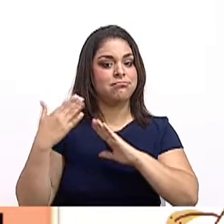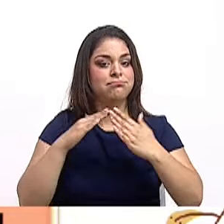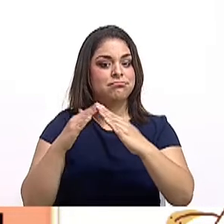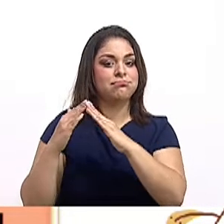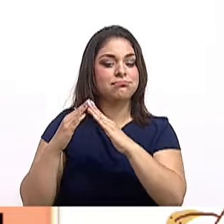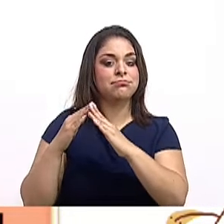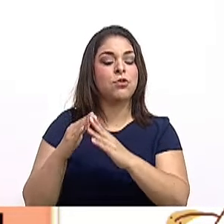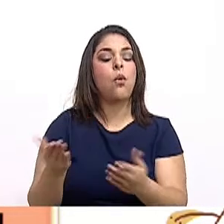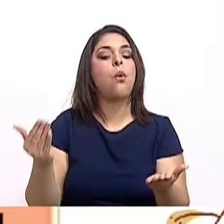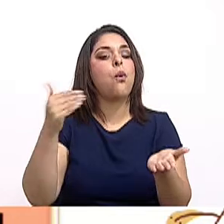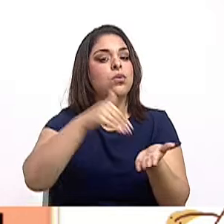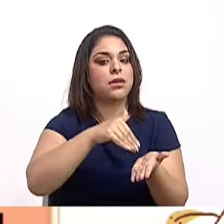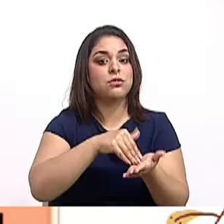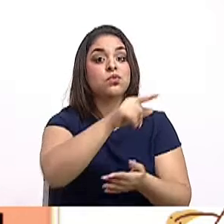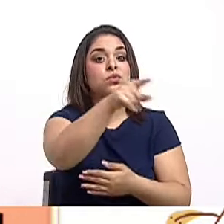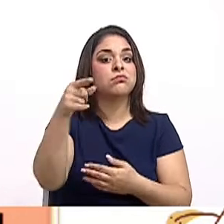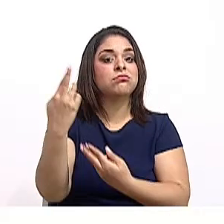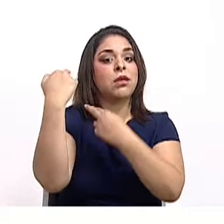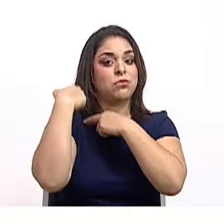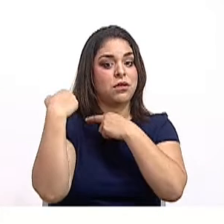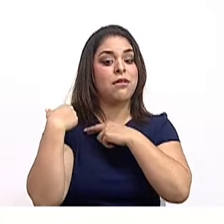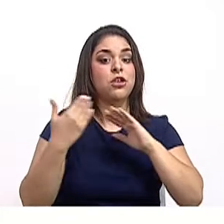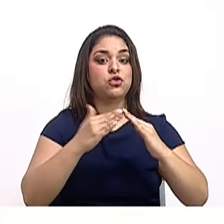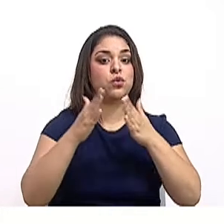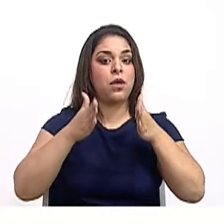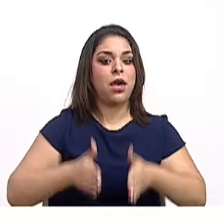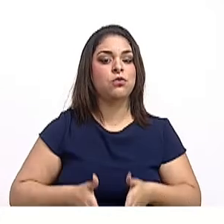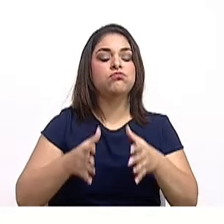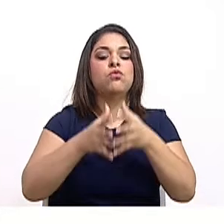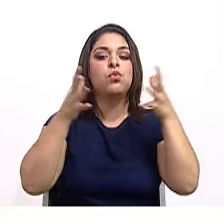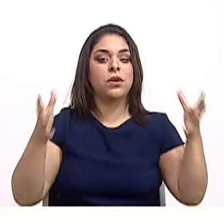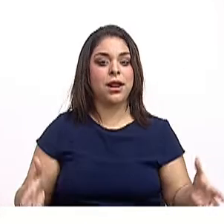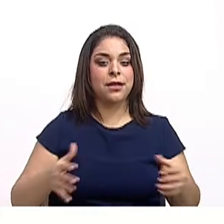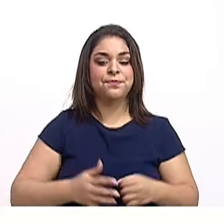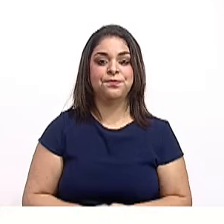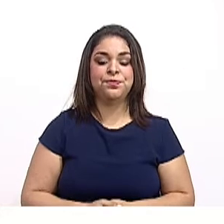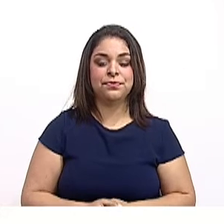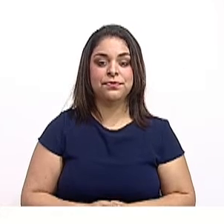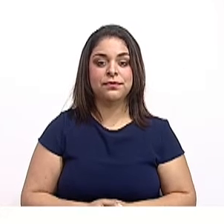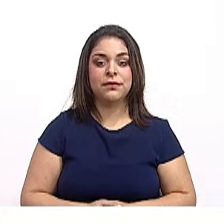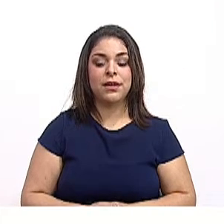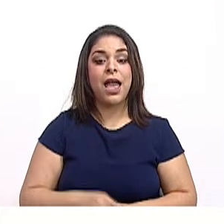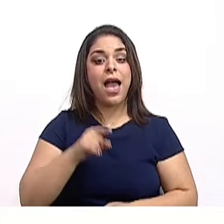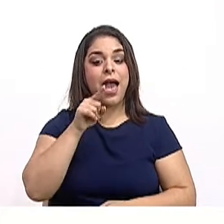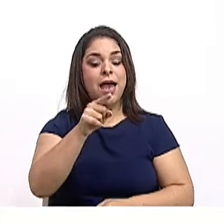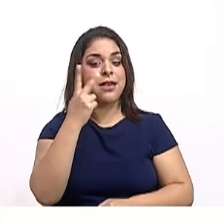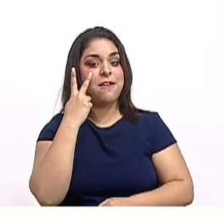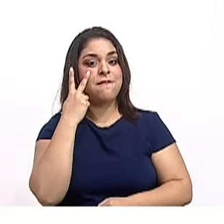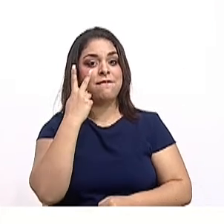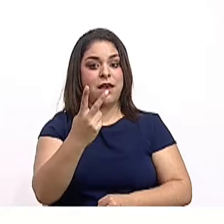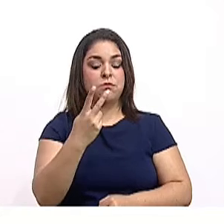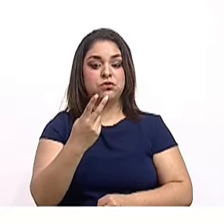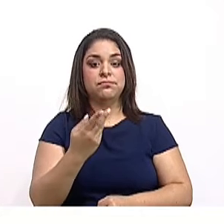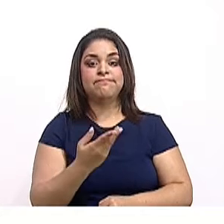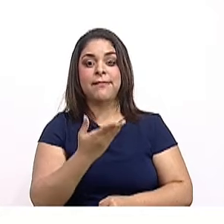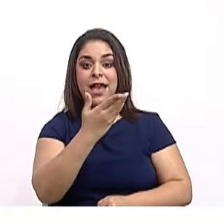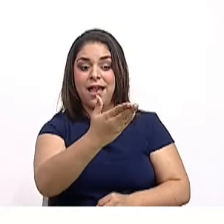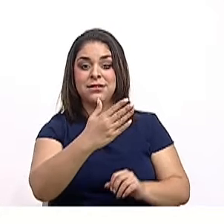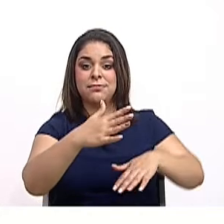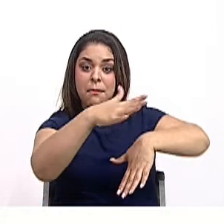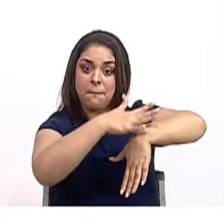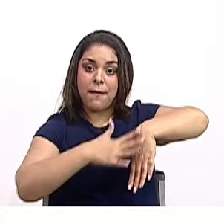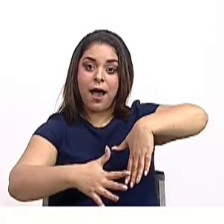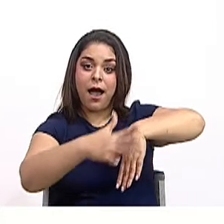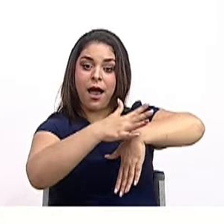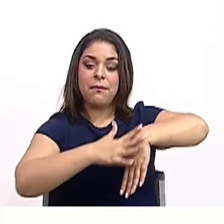que tenemos como ciudadanos es sumamente grande. Y aquí vamos a ver ese mapa en donde se distribuyen